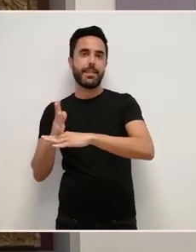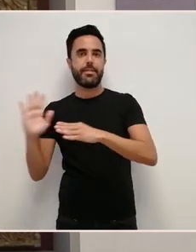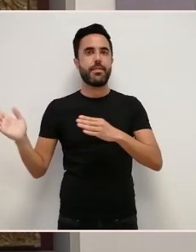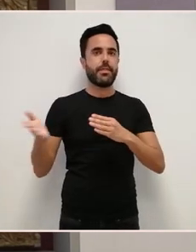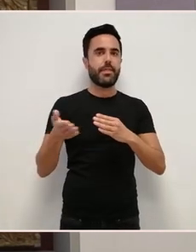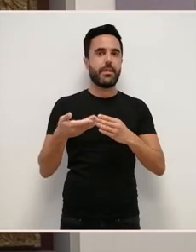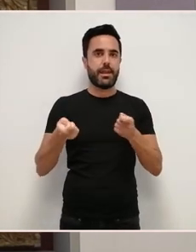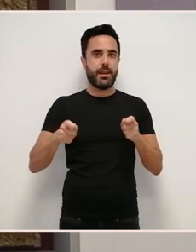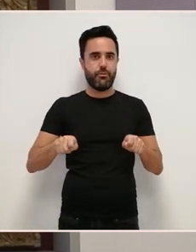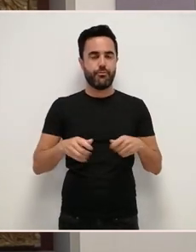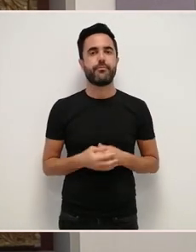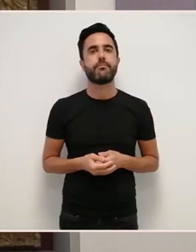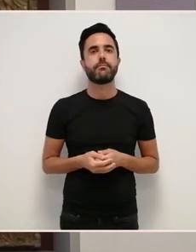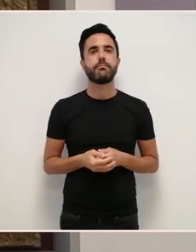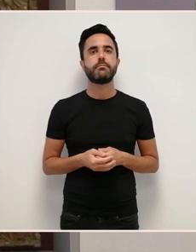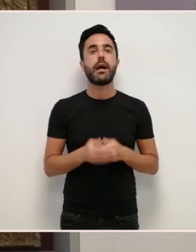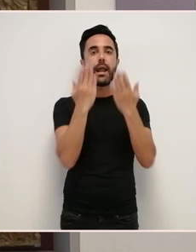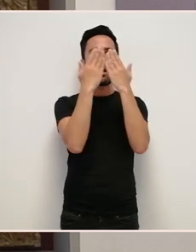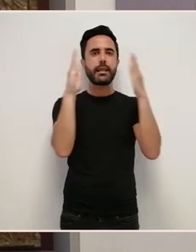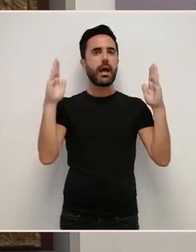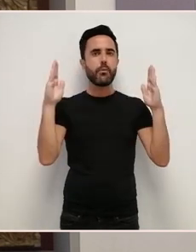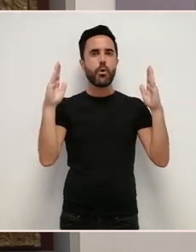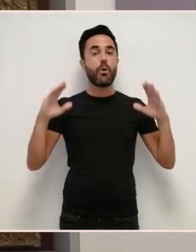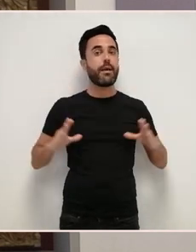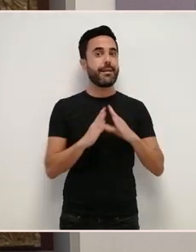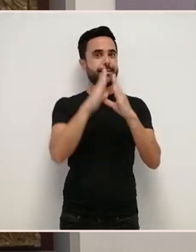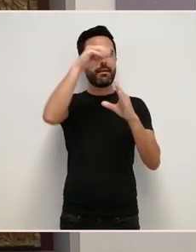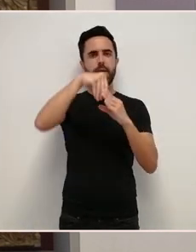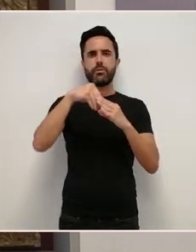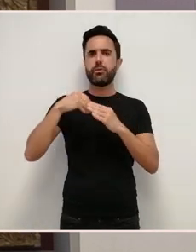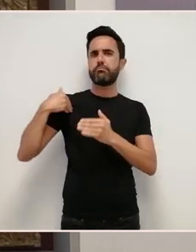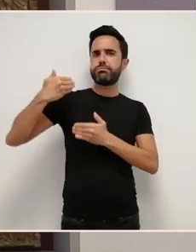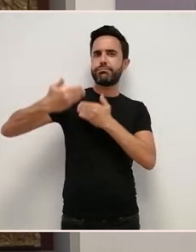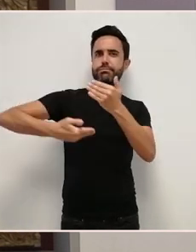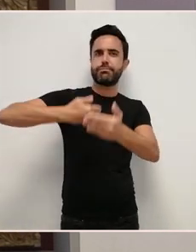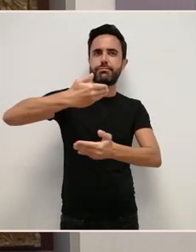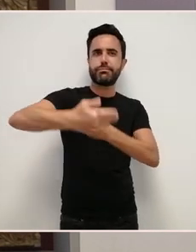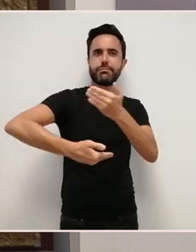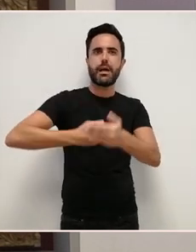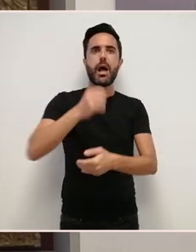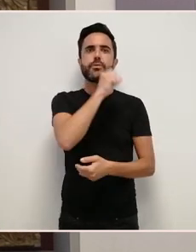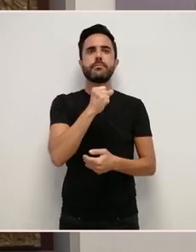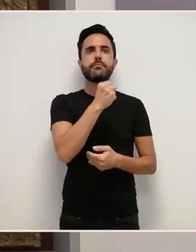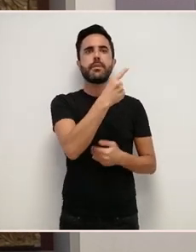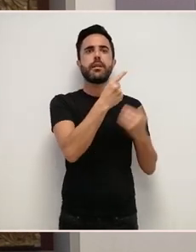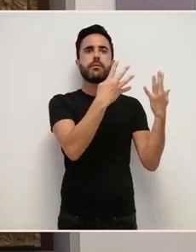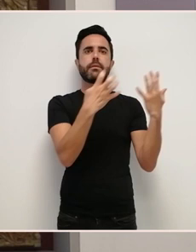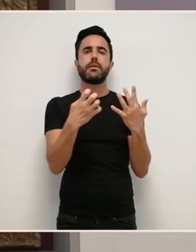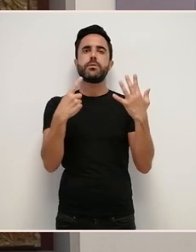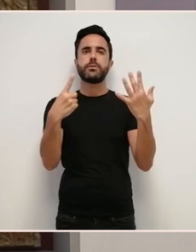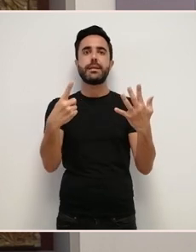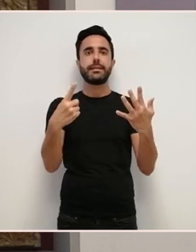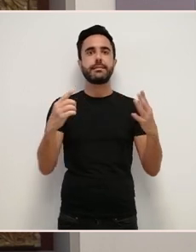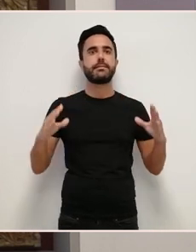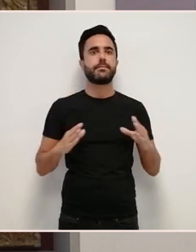o retablo permaneceu no seu emprazamento durante o paso do tempo E chegados a 1906, na parroquia de Santa